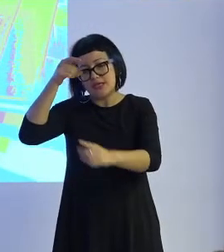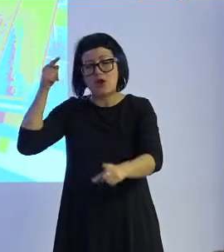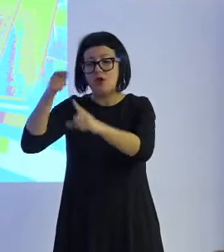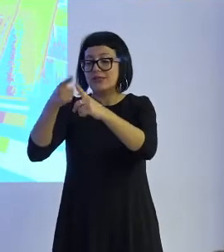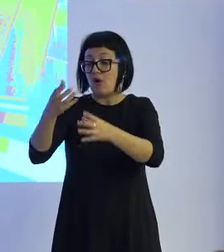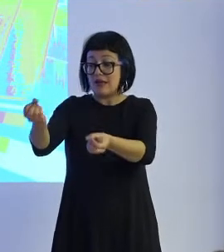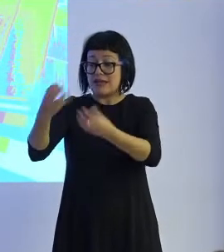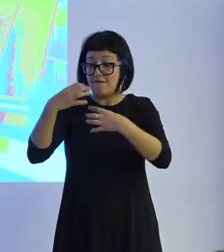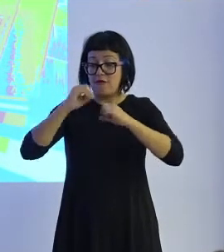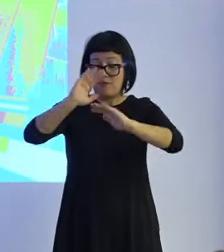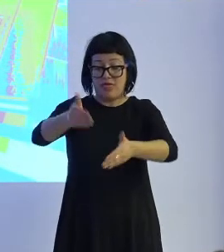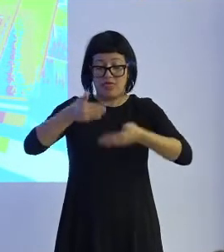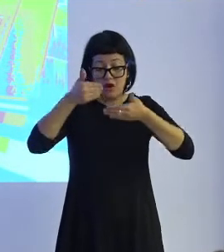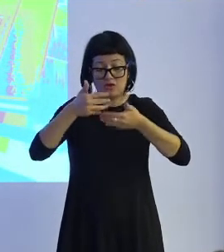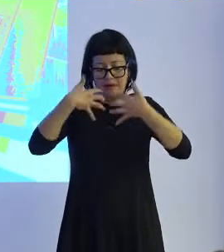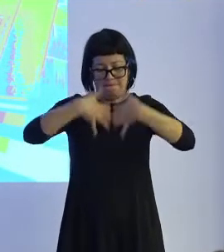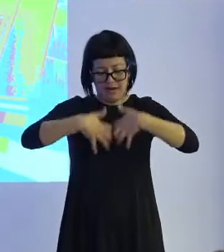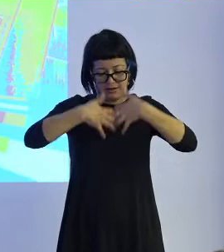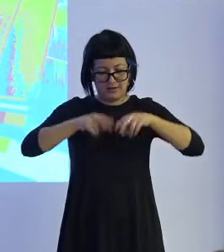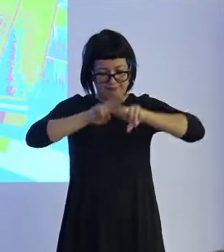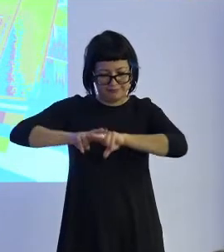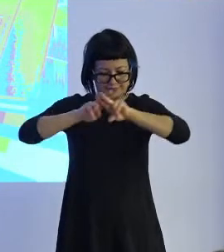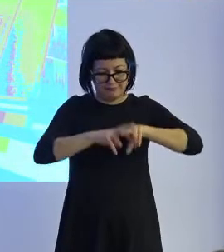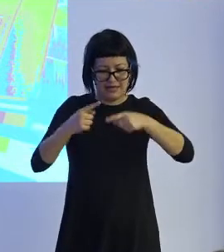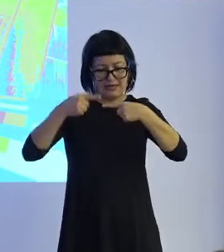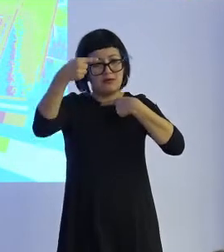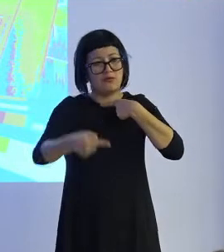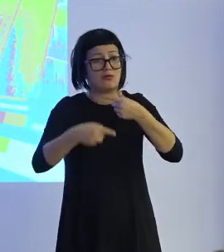información la máquina haga una serie de cosas.